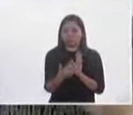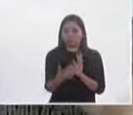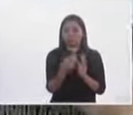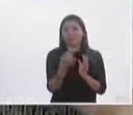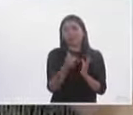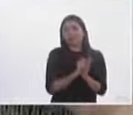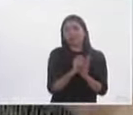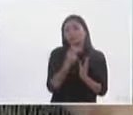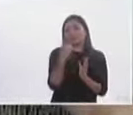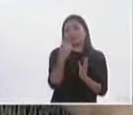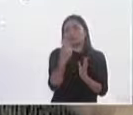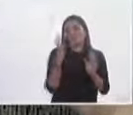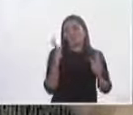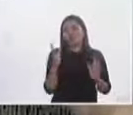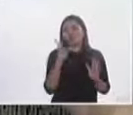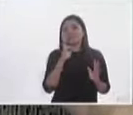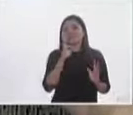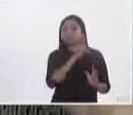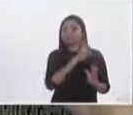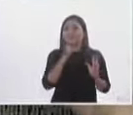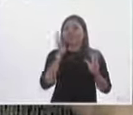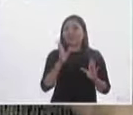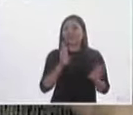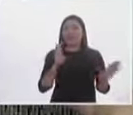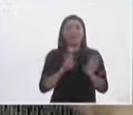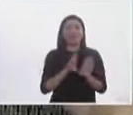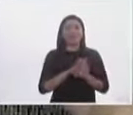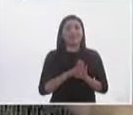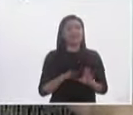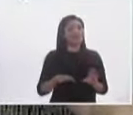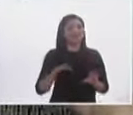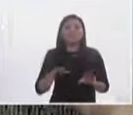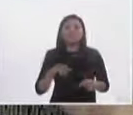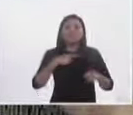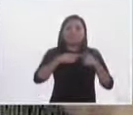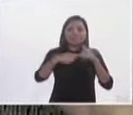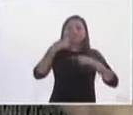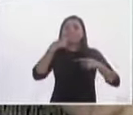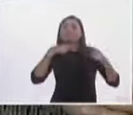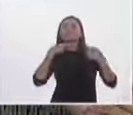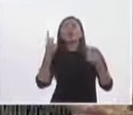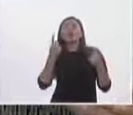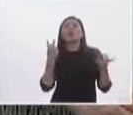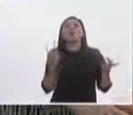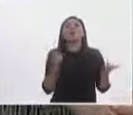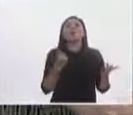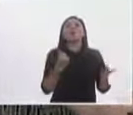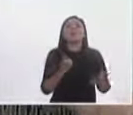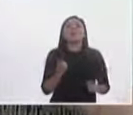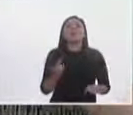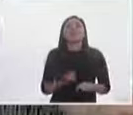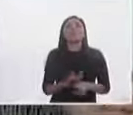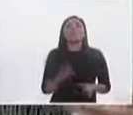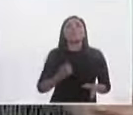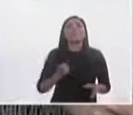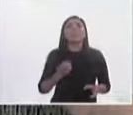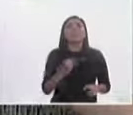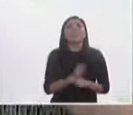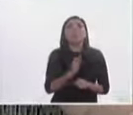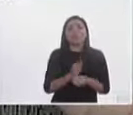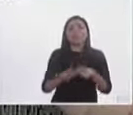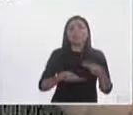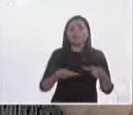pero ya hemos visto pisar a Kumamoto el Congreso del Estado y empezar a dialogar con ustedes ¿qué se está viviendo ahorita? ¿qué tipo de